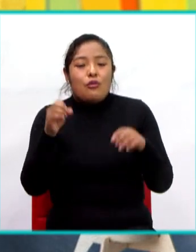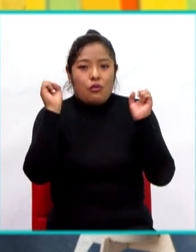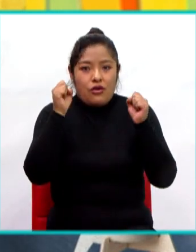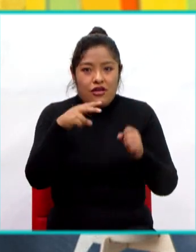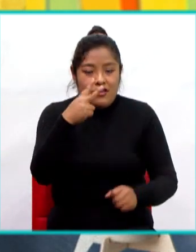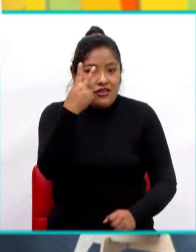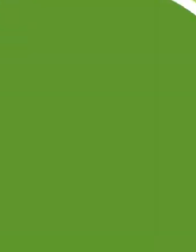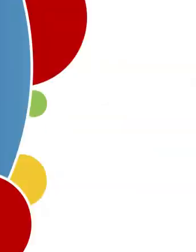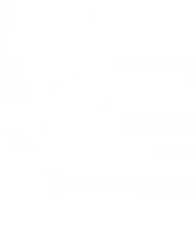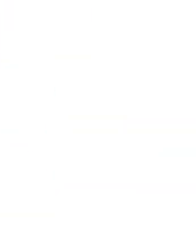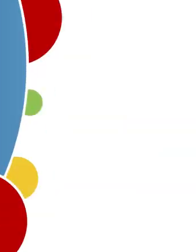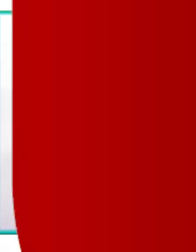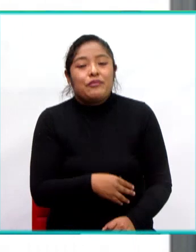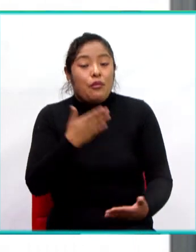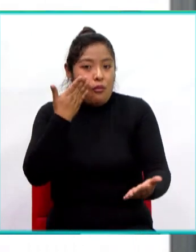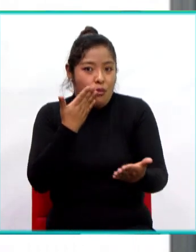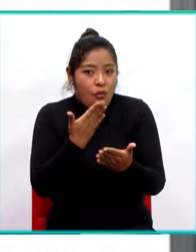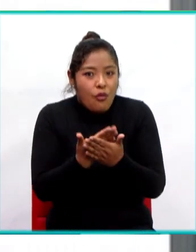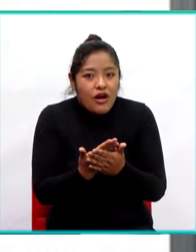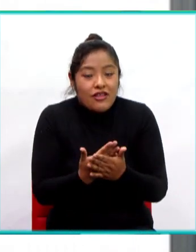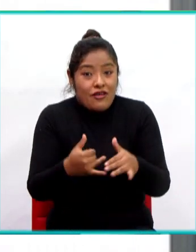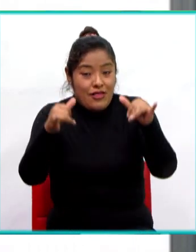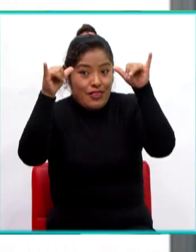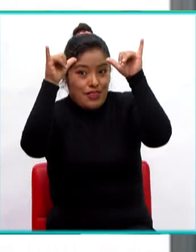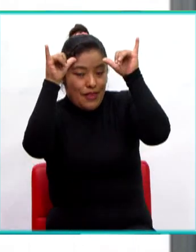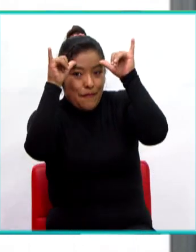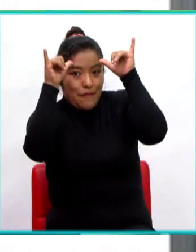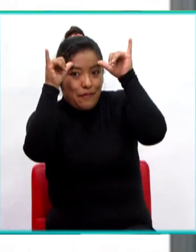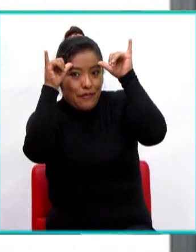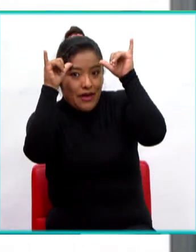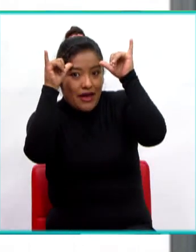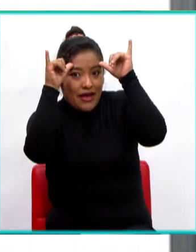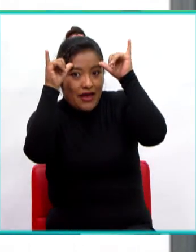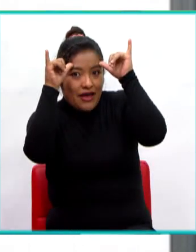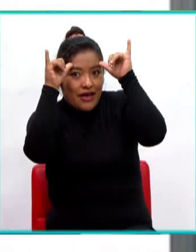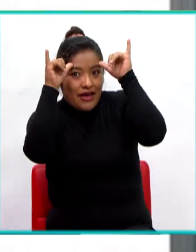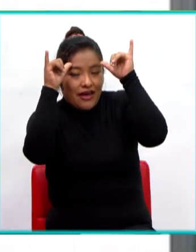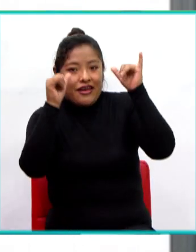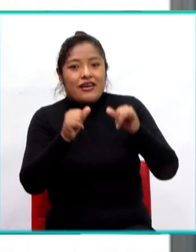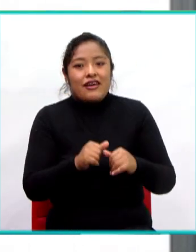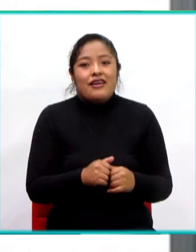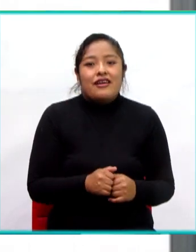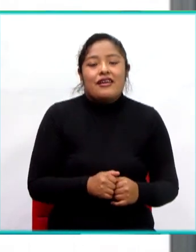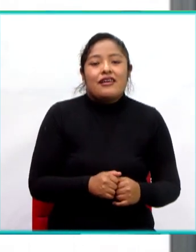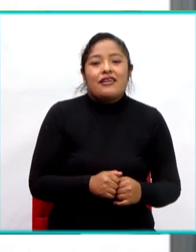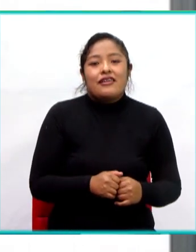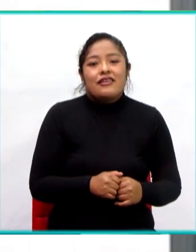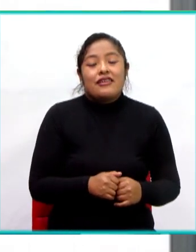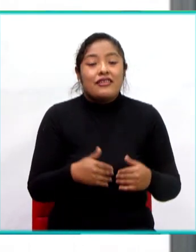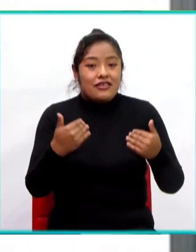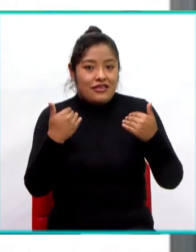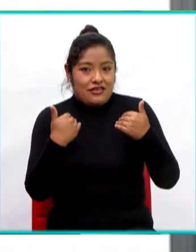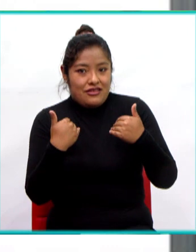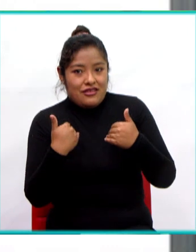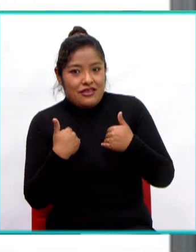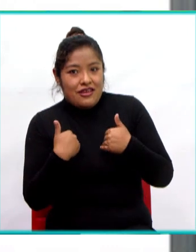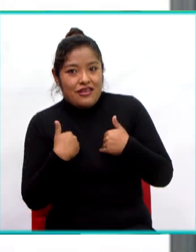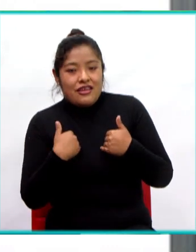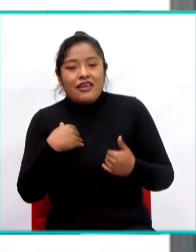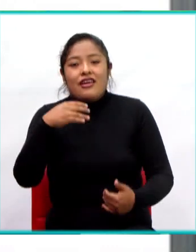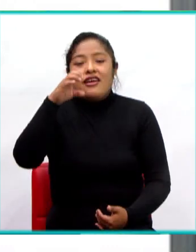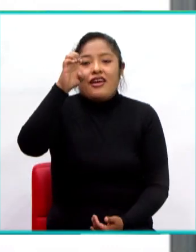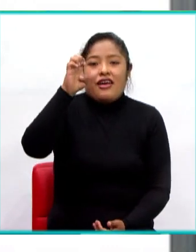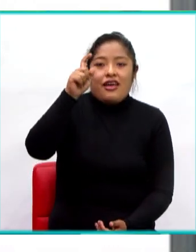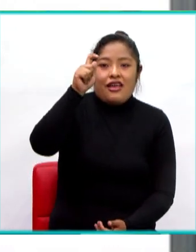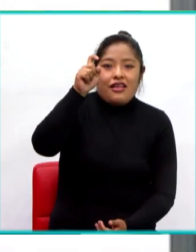Muy bien, la vaca es un herbívoro, por lo tanto tiene el tipo de nutrición es heterótrofa.